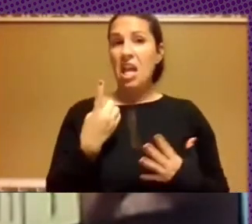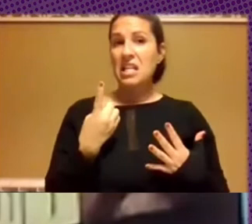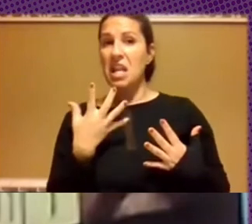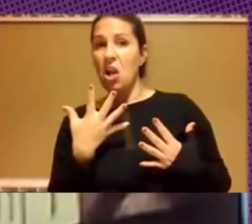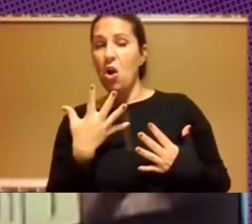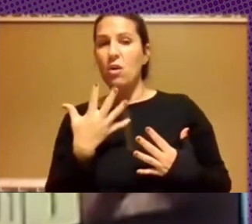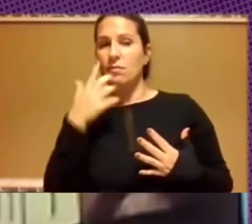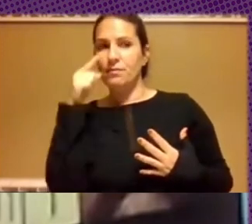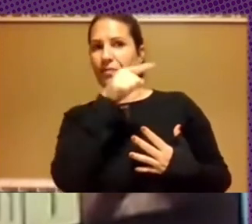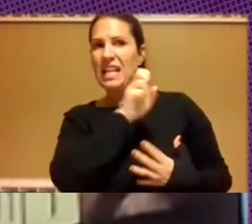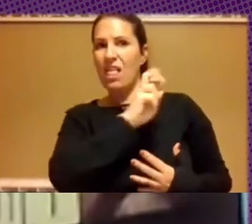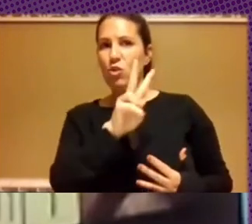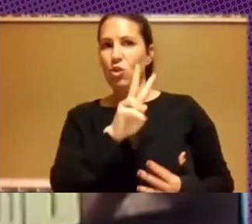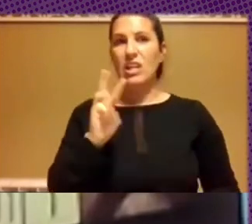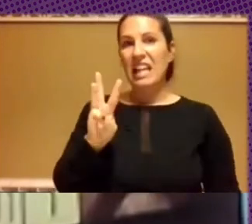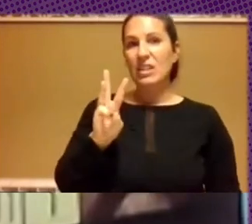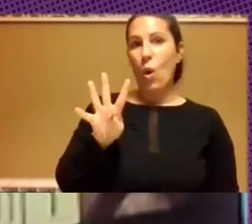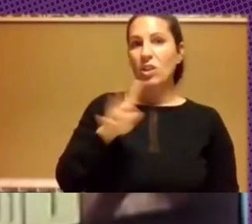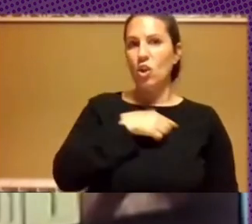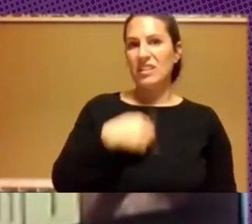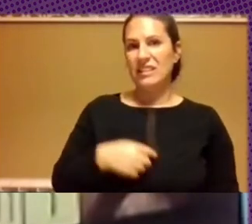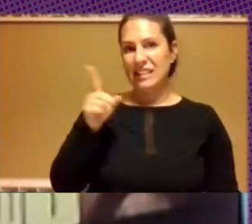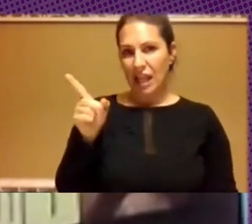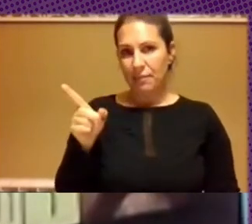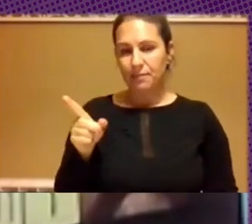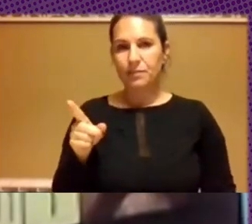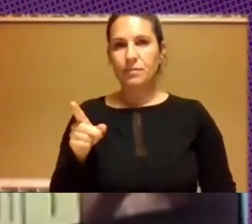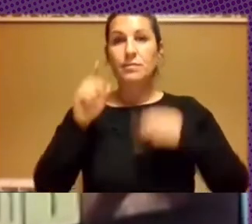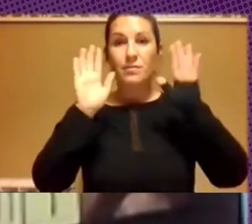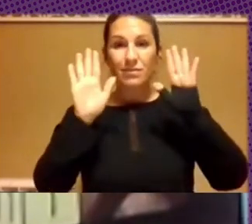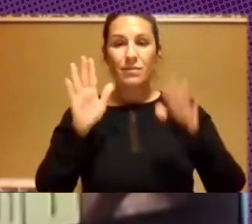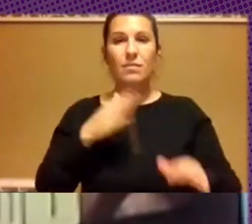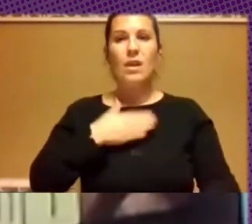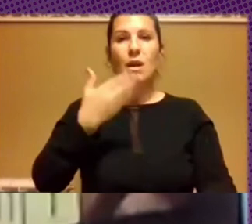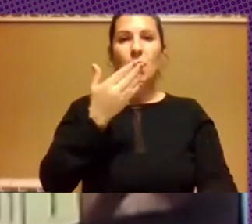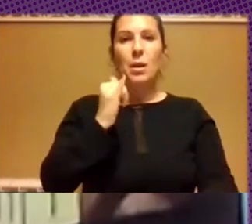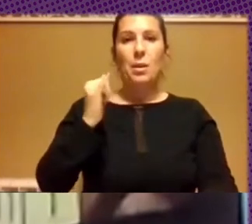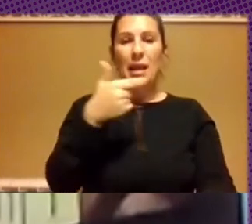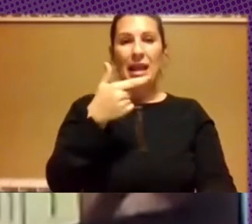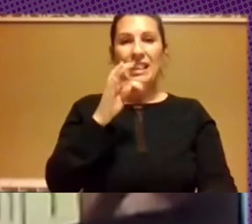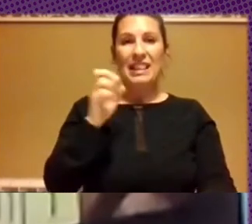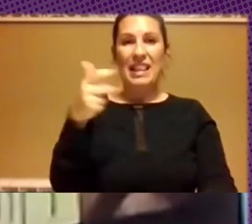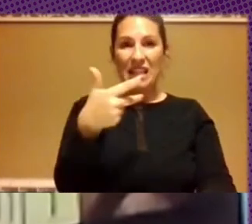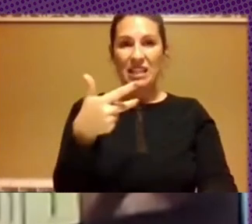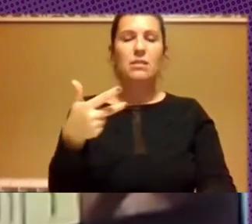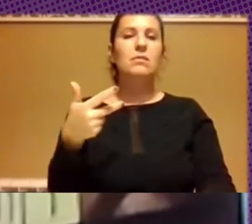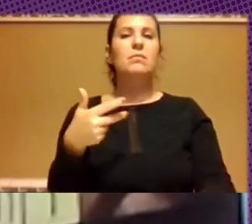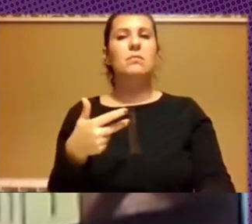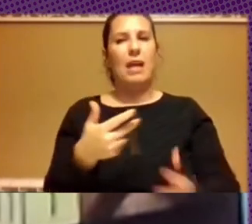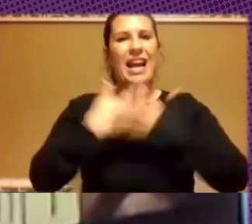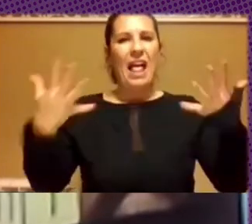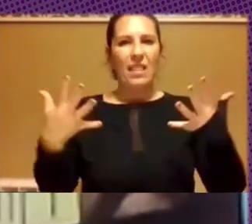en Estados Unidos y tres o cuatro basadas en China, pero el mundo de las big tech se dirime entre diez grandes jugadores.